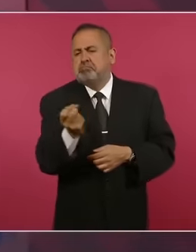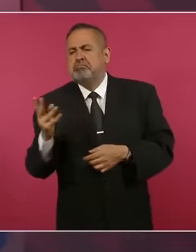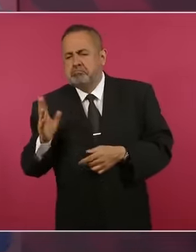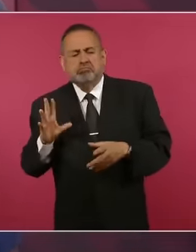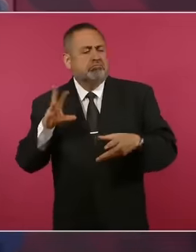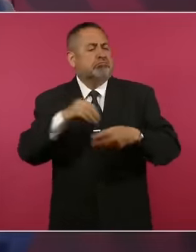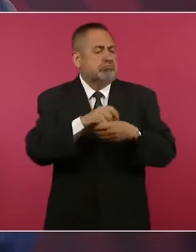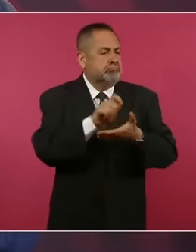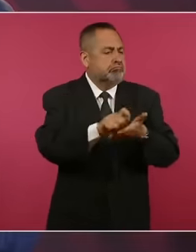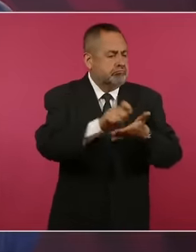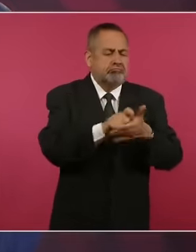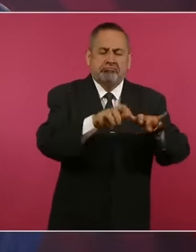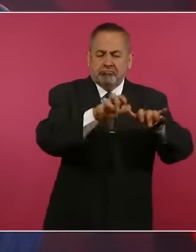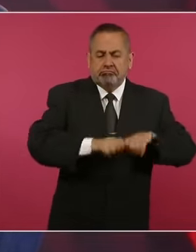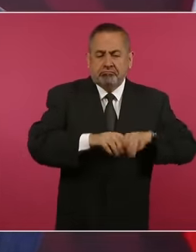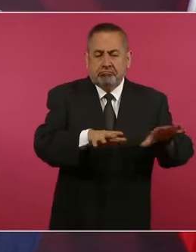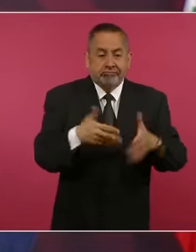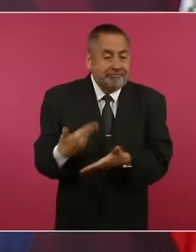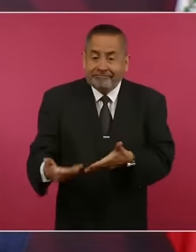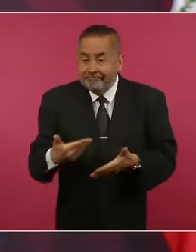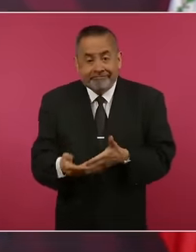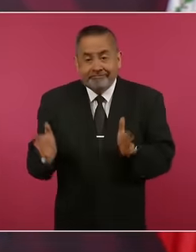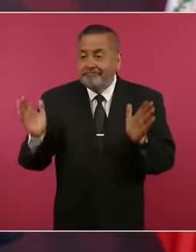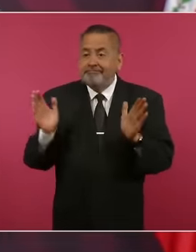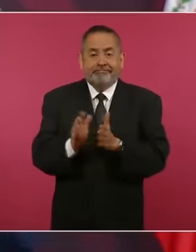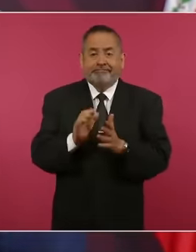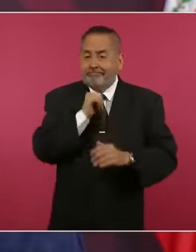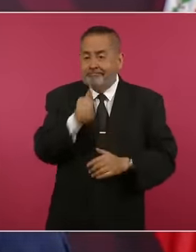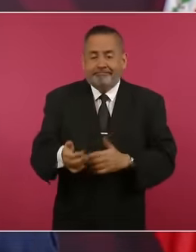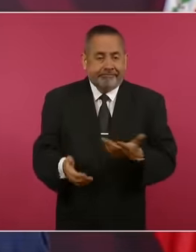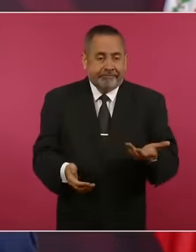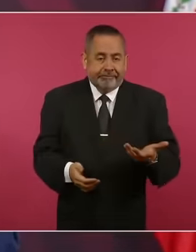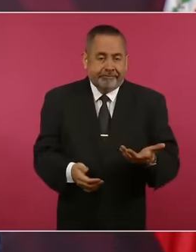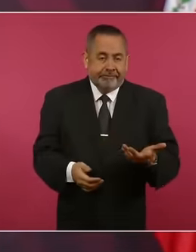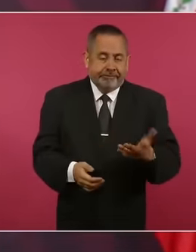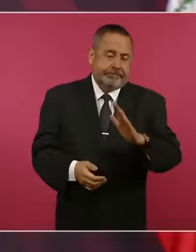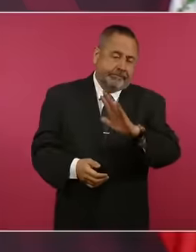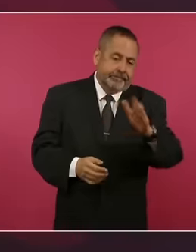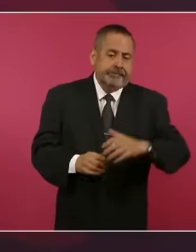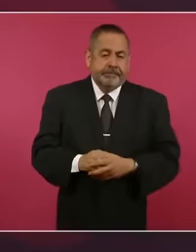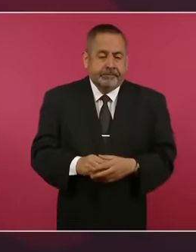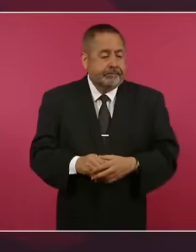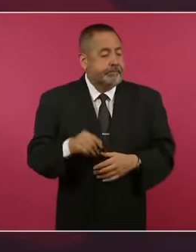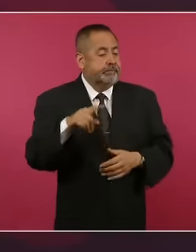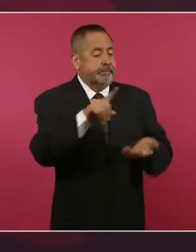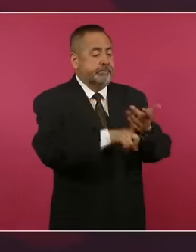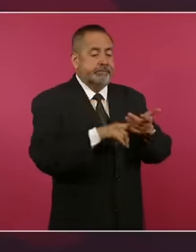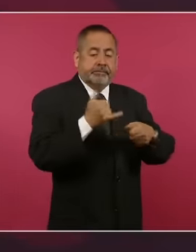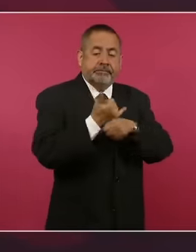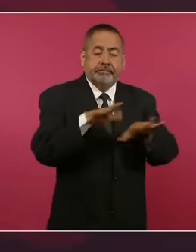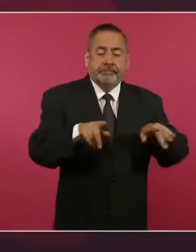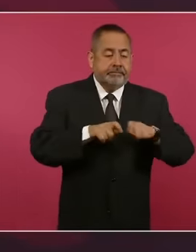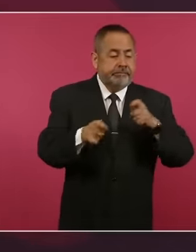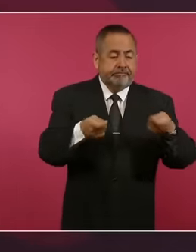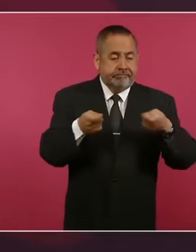pero claro, todo el manejo informativo